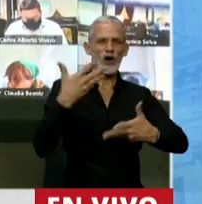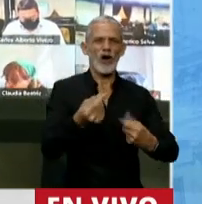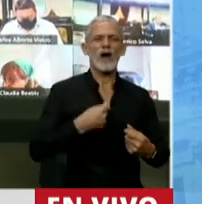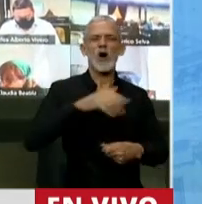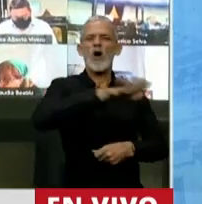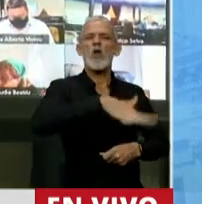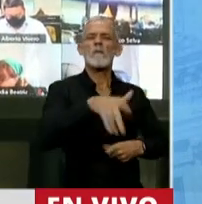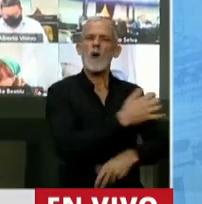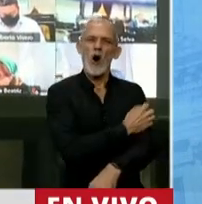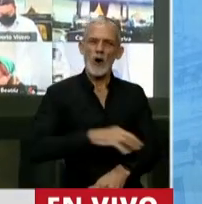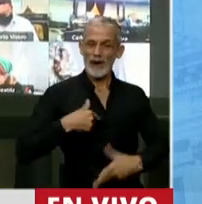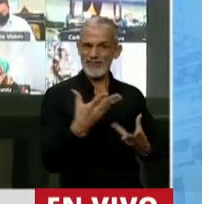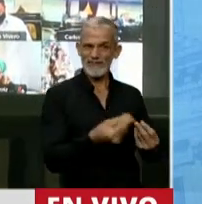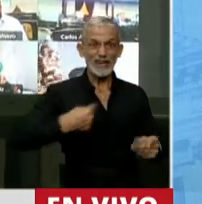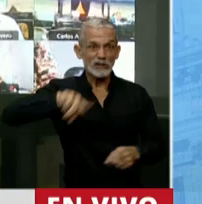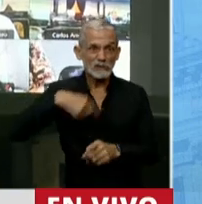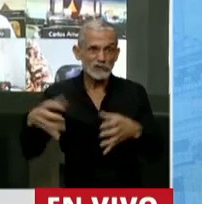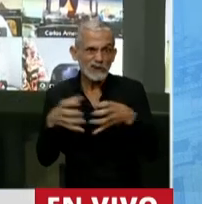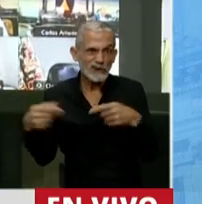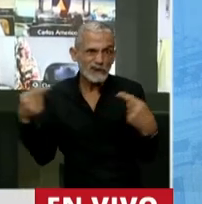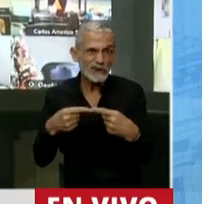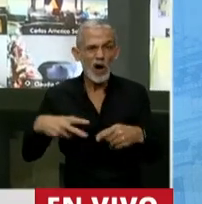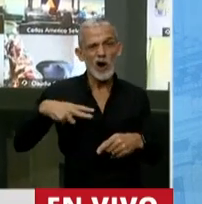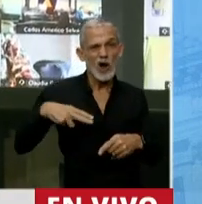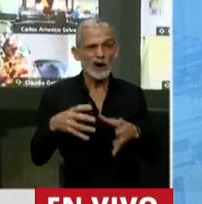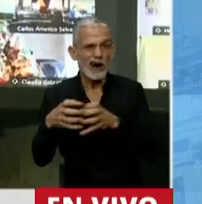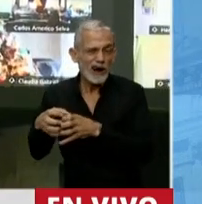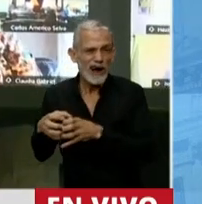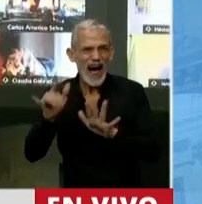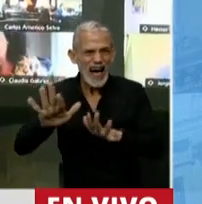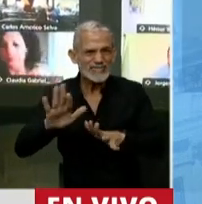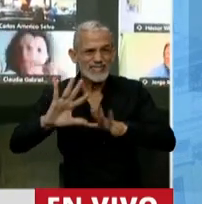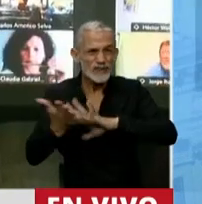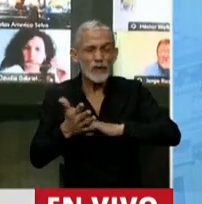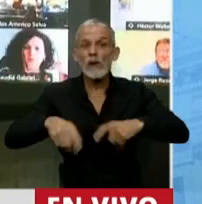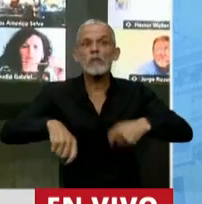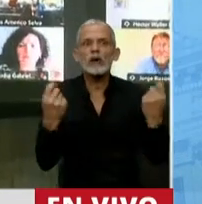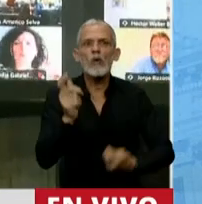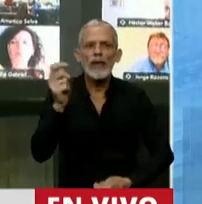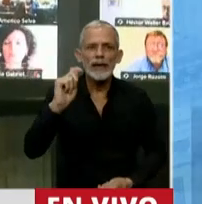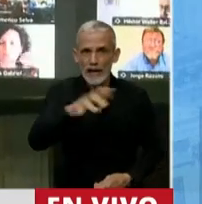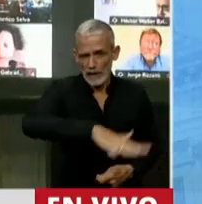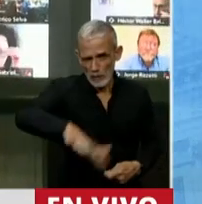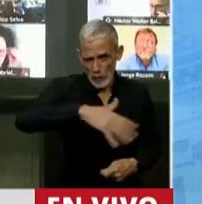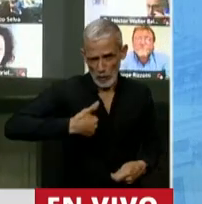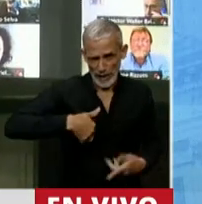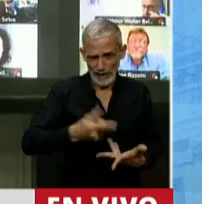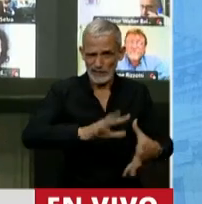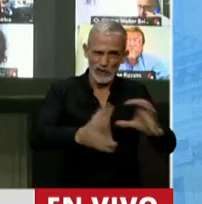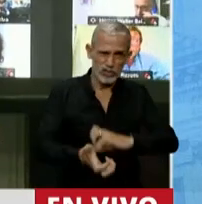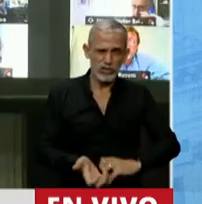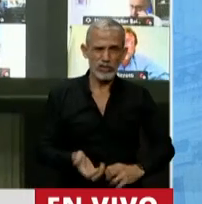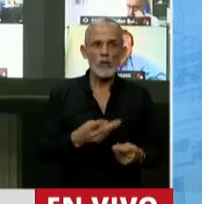de los pobres y nosotros los abanderados de los ricos. Y el que se perjudicó fue el pueblo argentino